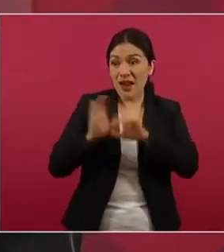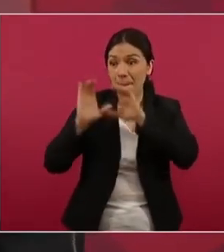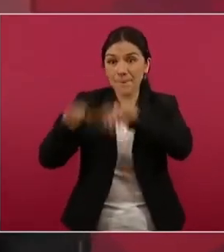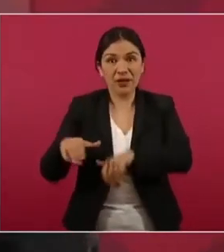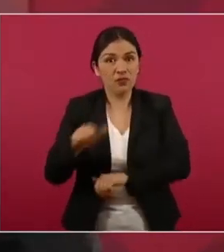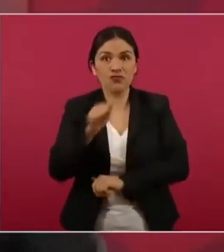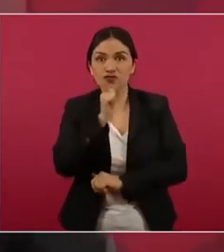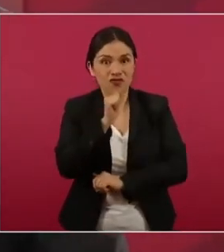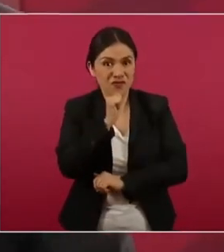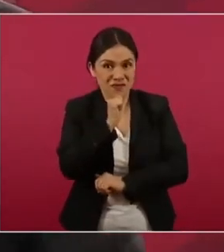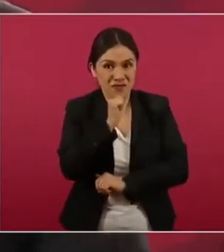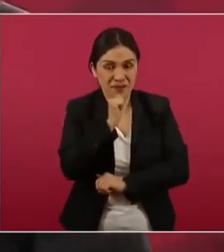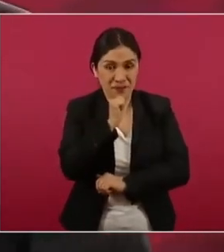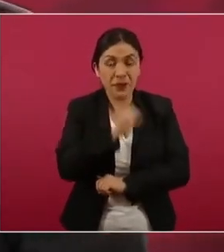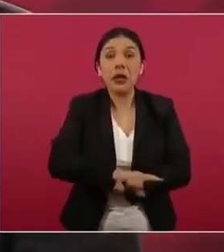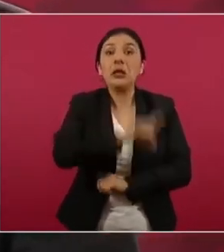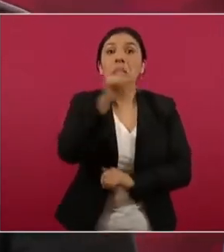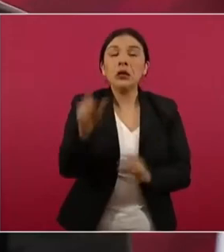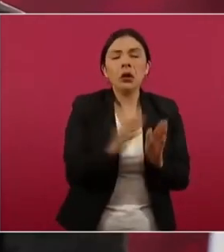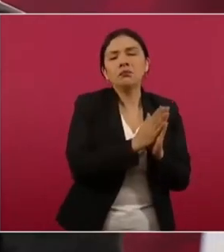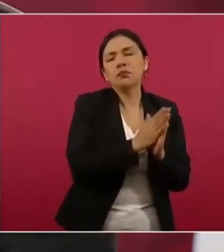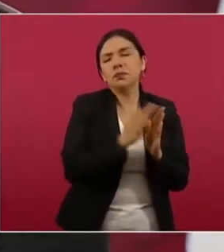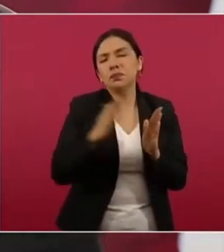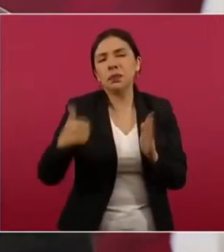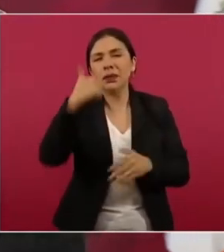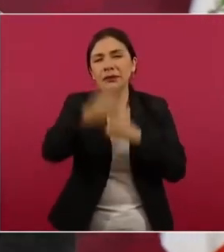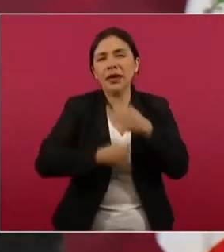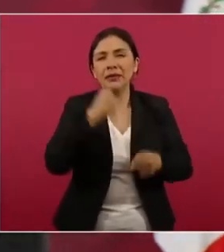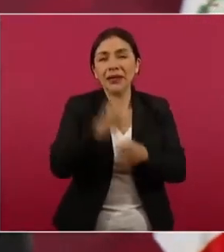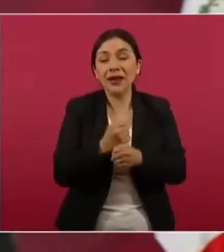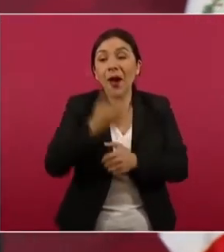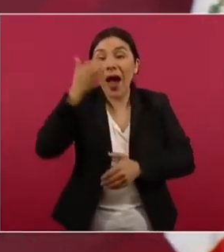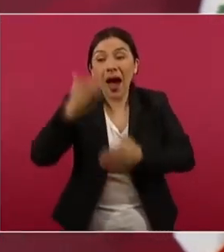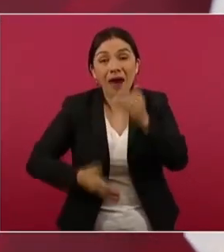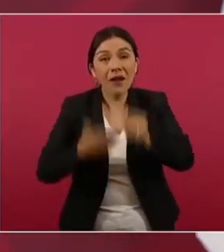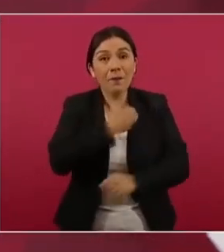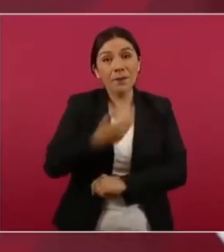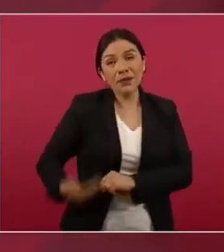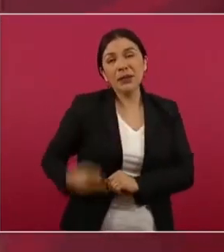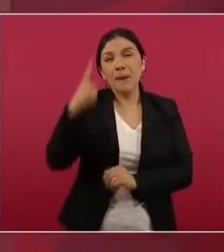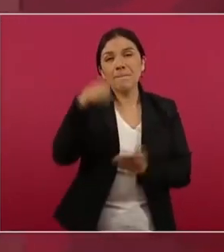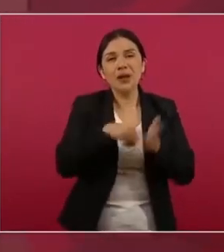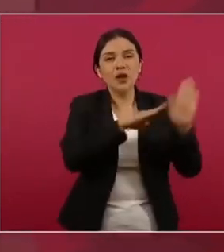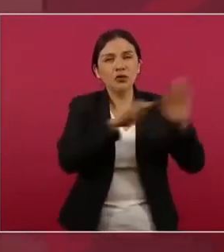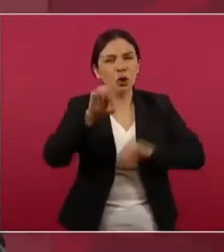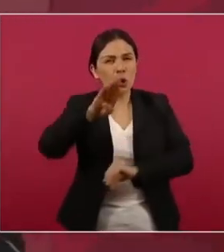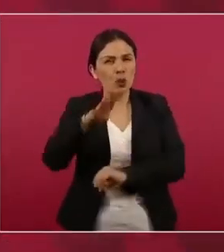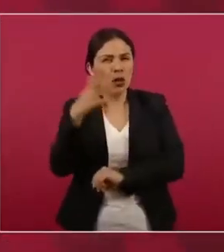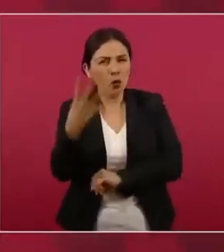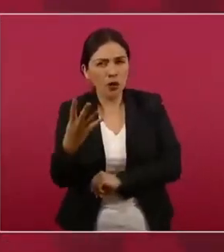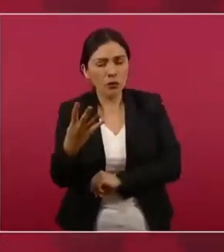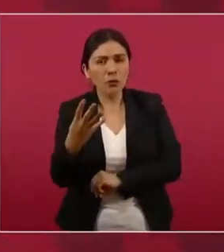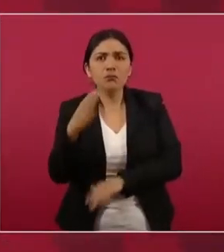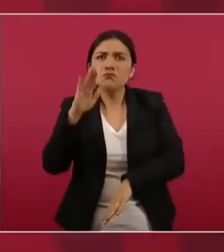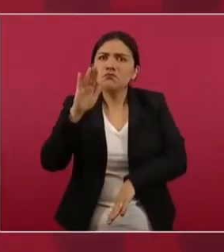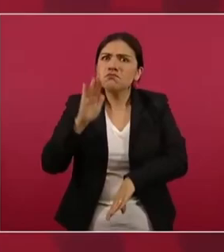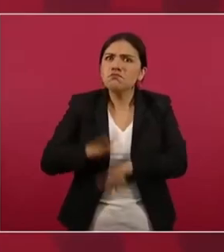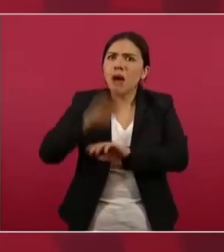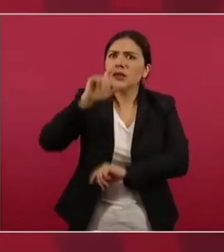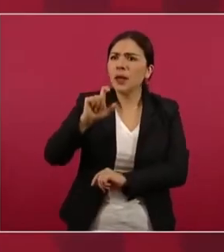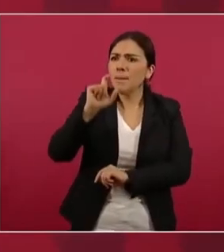Cuando Salinas termina, en 1994, ya hay 24